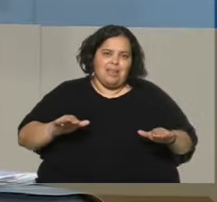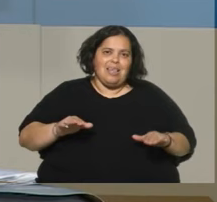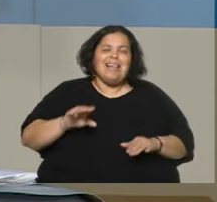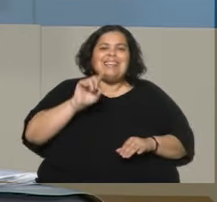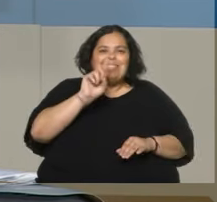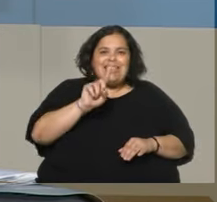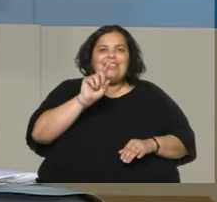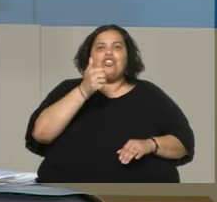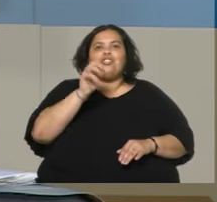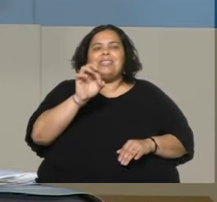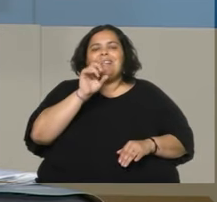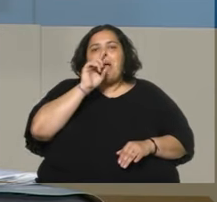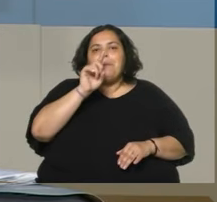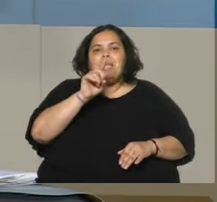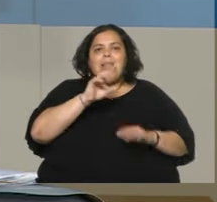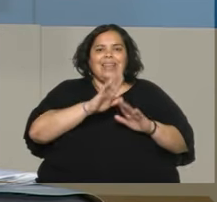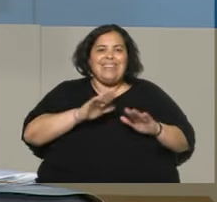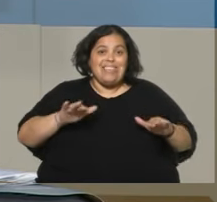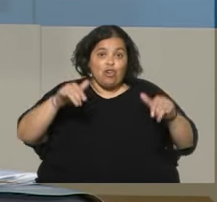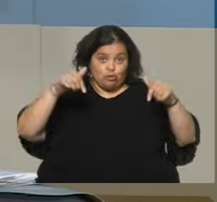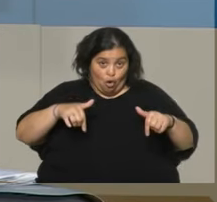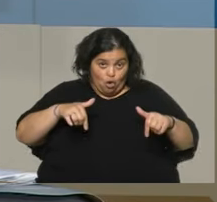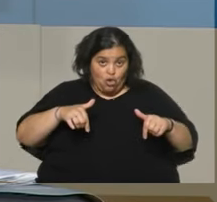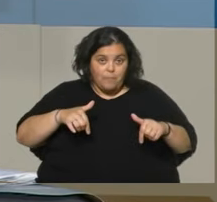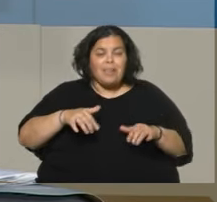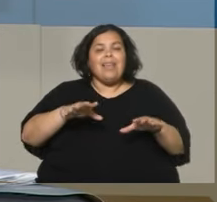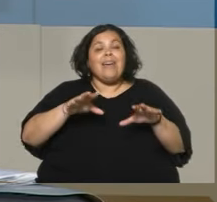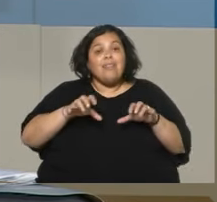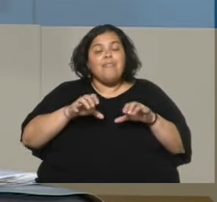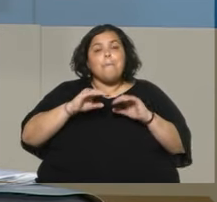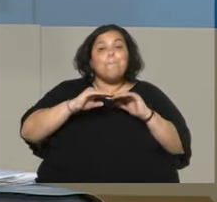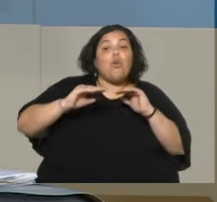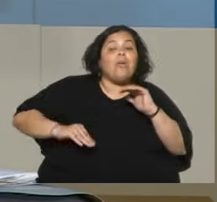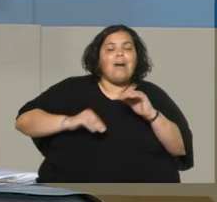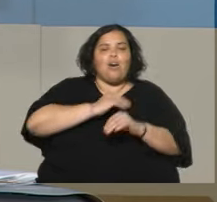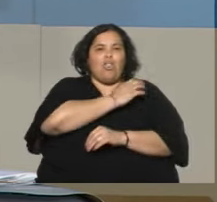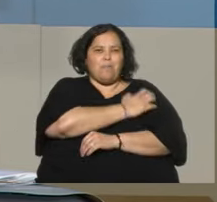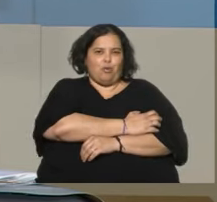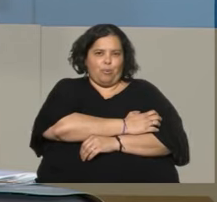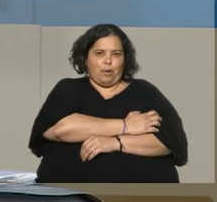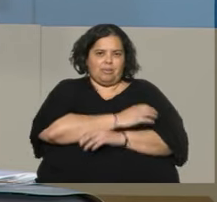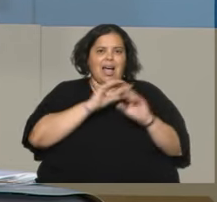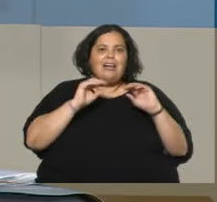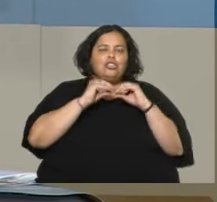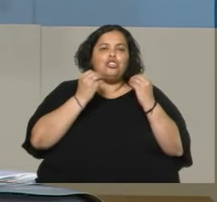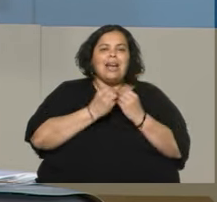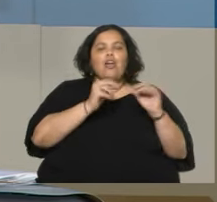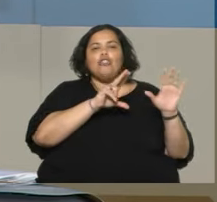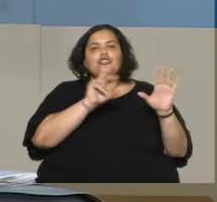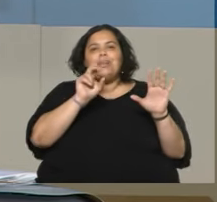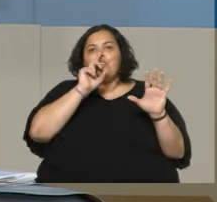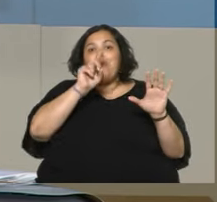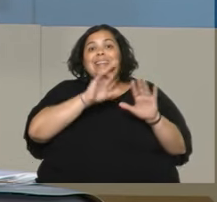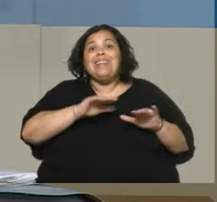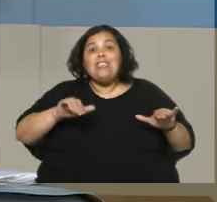160.000 niños hoy viviendo por debajo de la línea de la pobreza de los 800.000 niños que tenemos en el Uruguay.